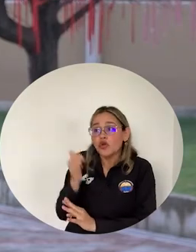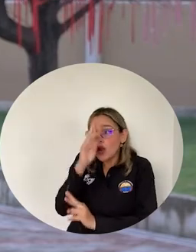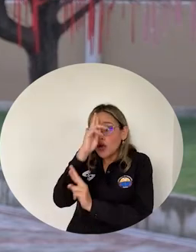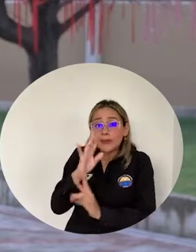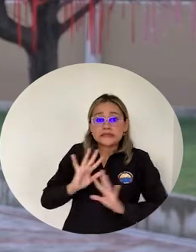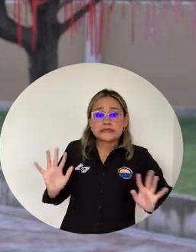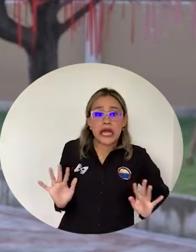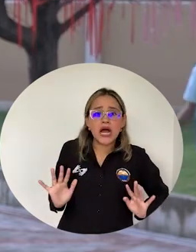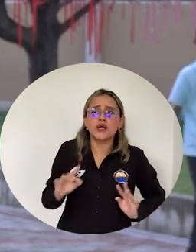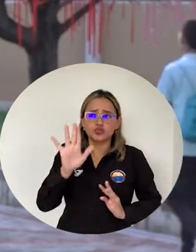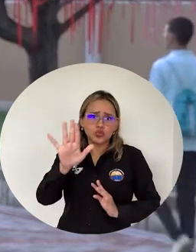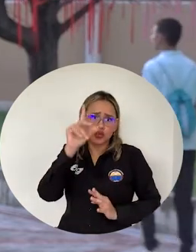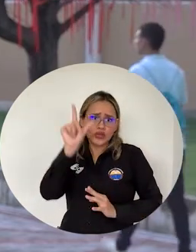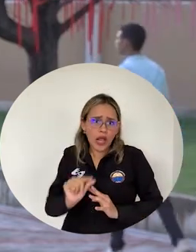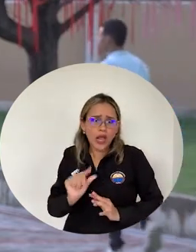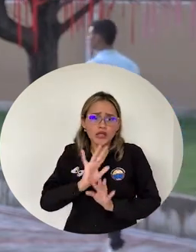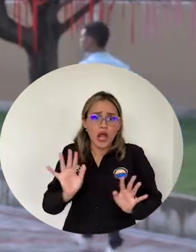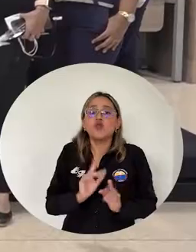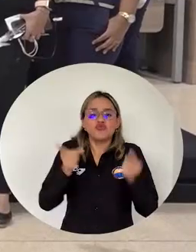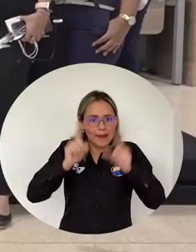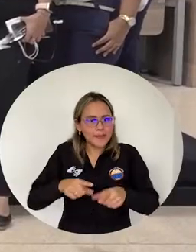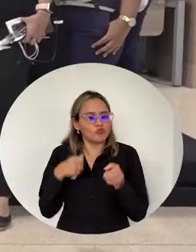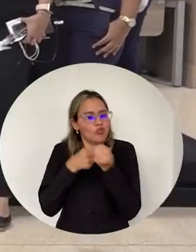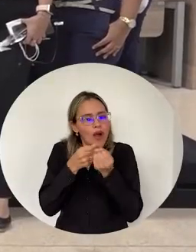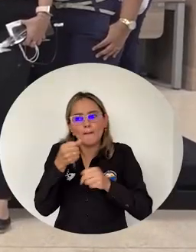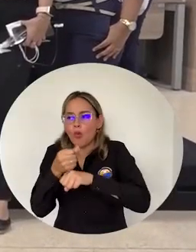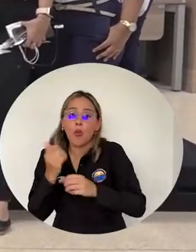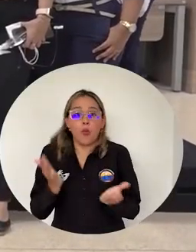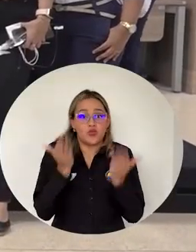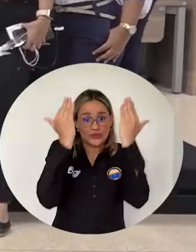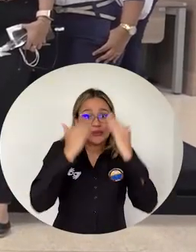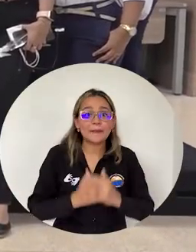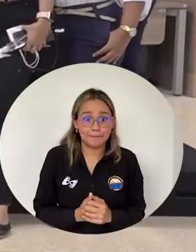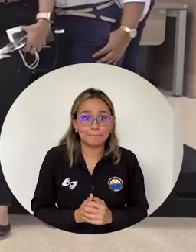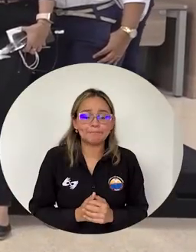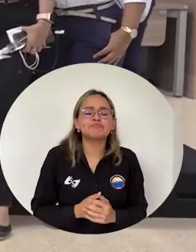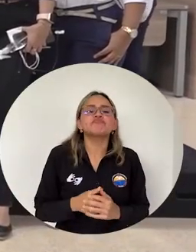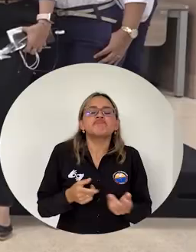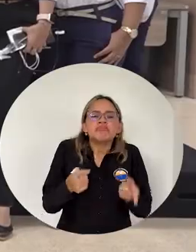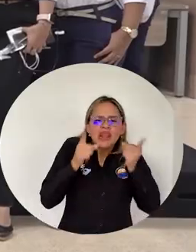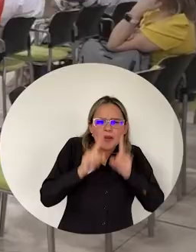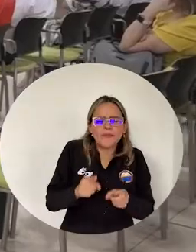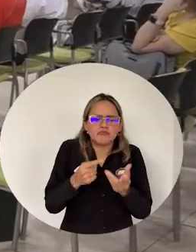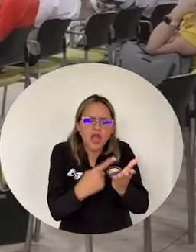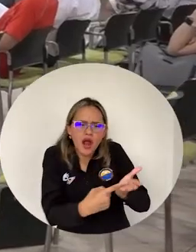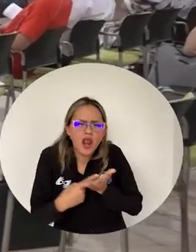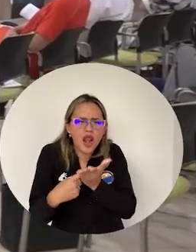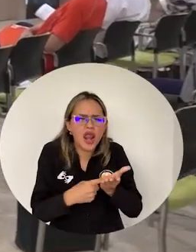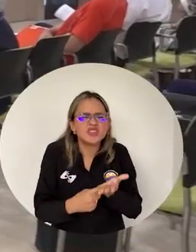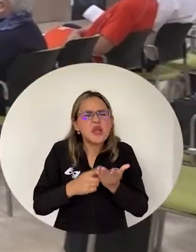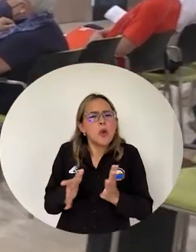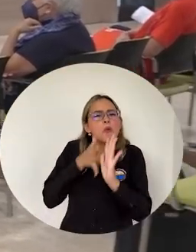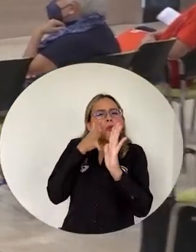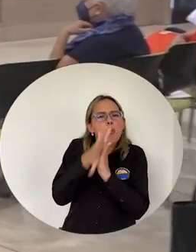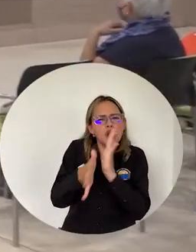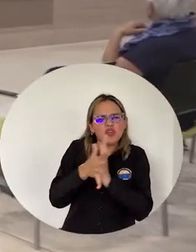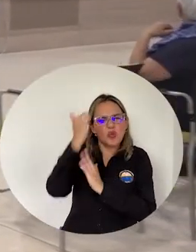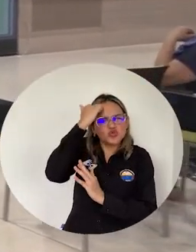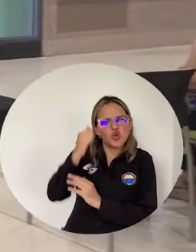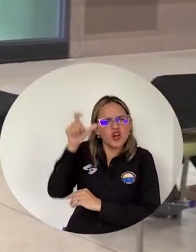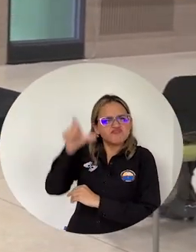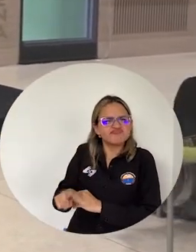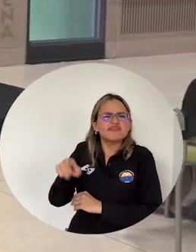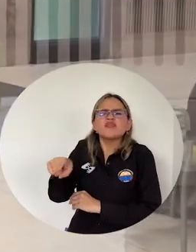profesora Y su equipo Sino a todo el tema De la alianza Y la cooperación Antes del reconocimiento Se desarrolló un panel Sobre la trayectoria De la profesora